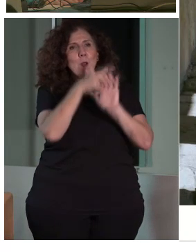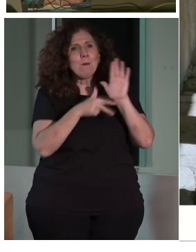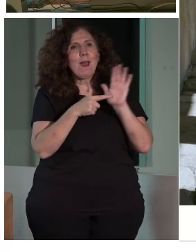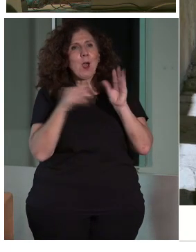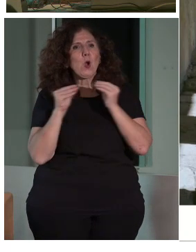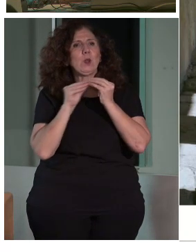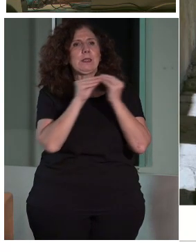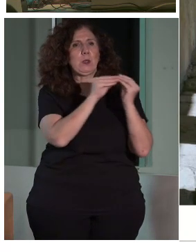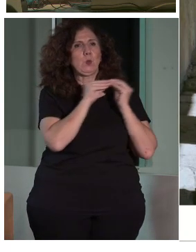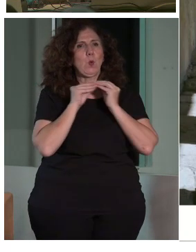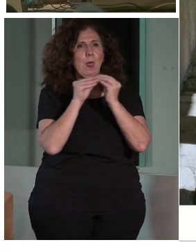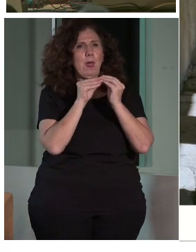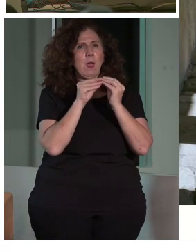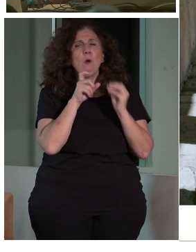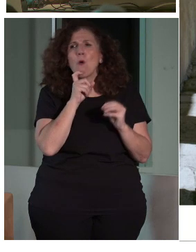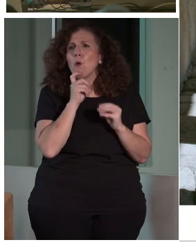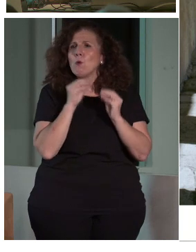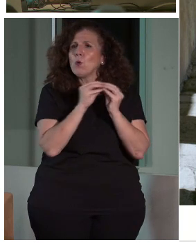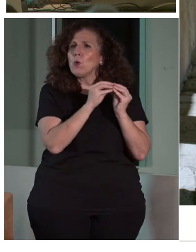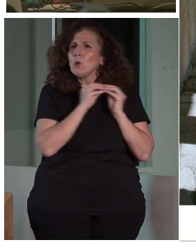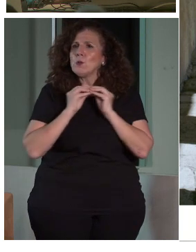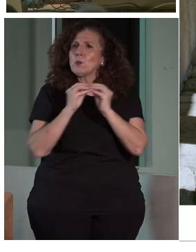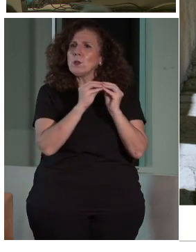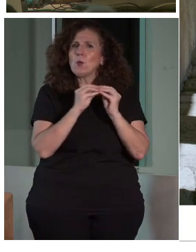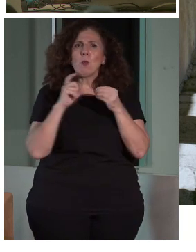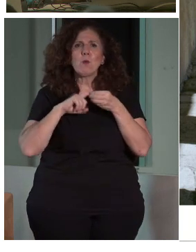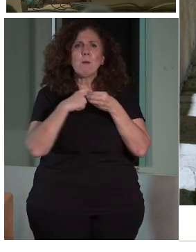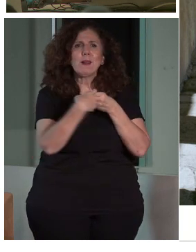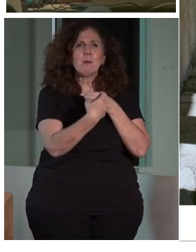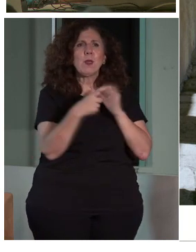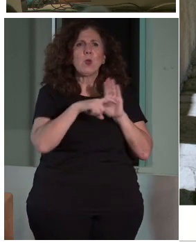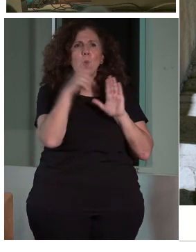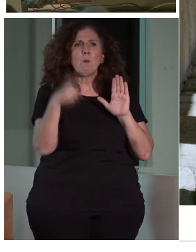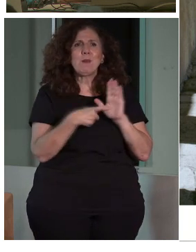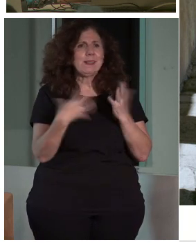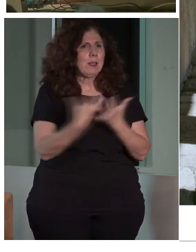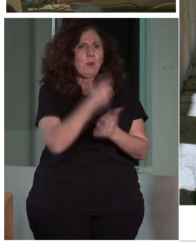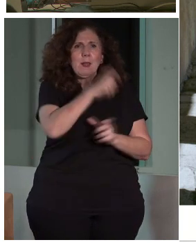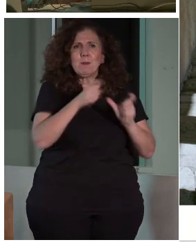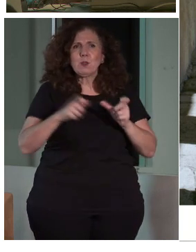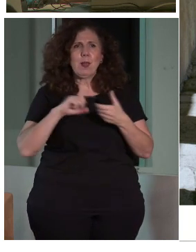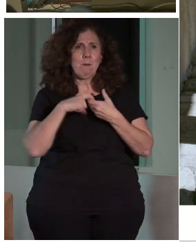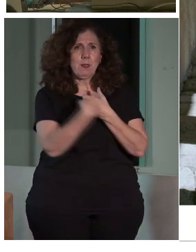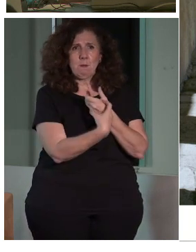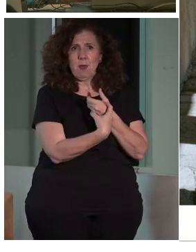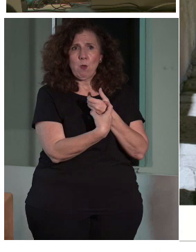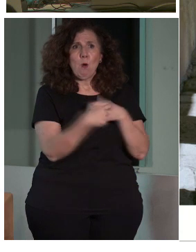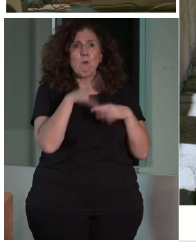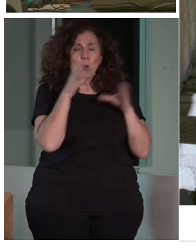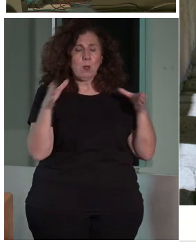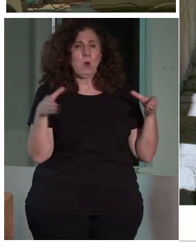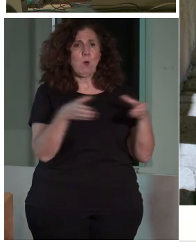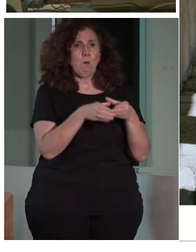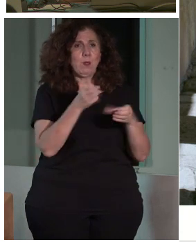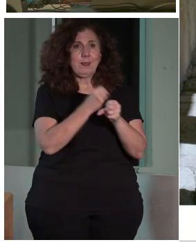Y se ha alcanzado el consenso con una participación plena de todas las partes implicadas, ¿vale? Porque este grupo de trabajo